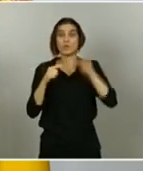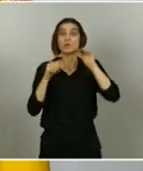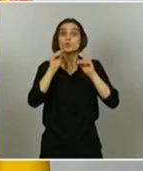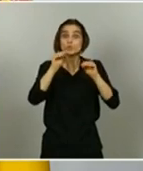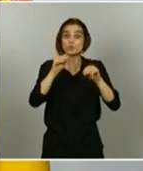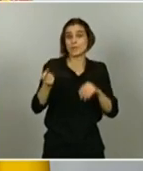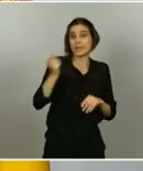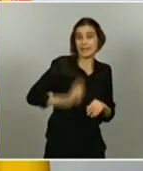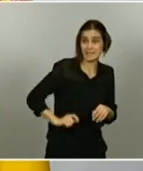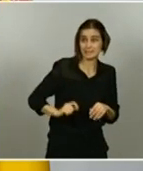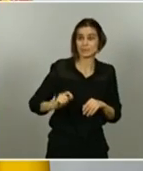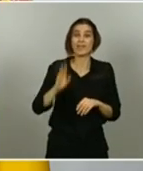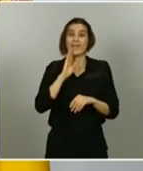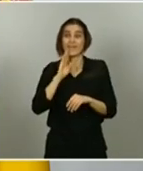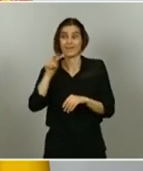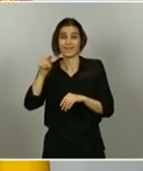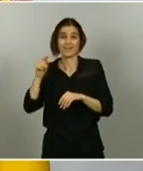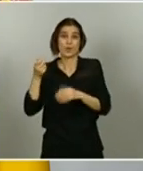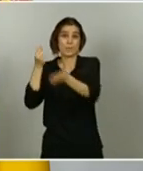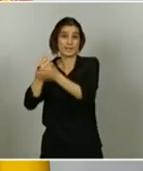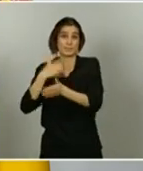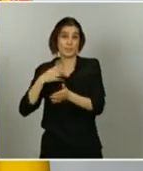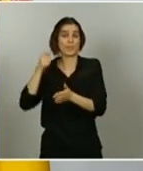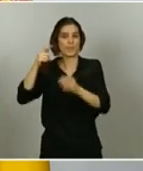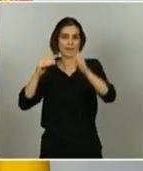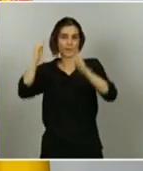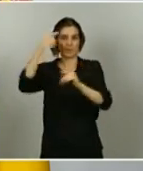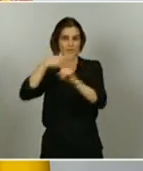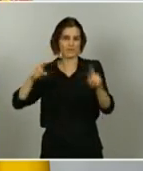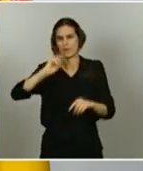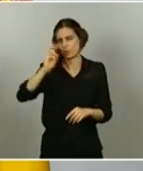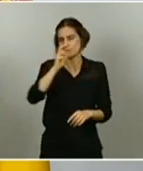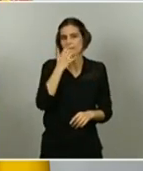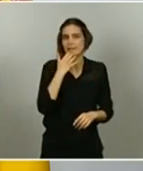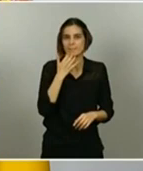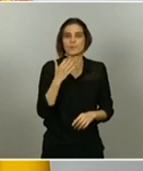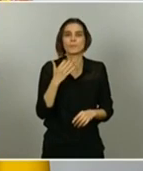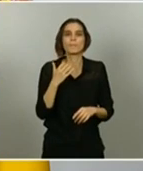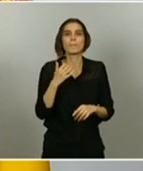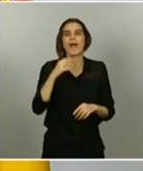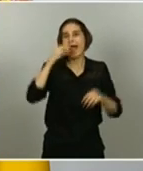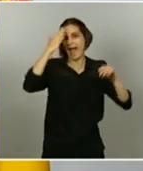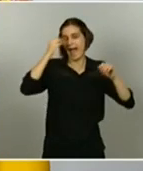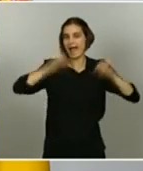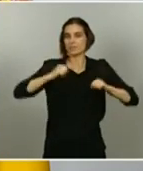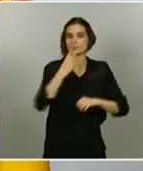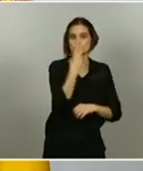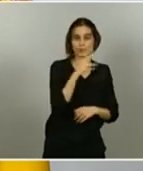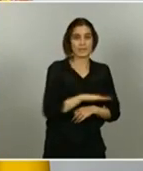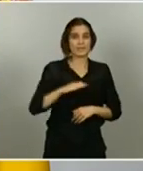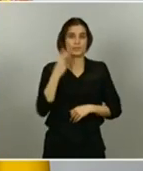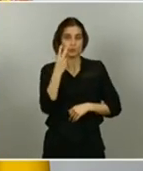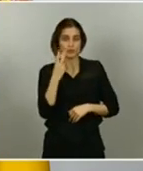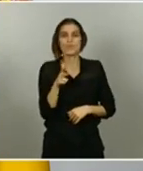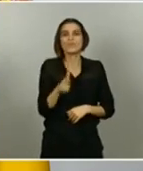otro ejemplo. Una unidad de convivencia de dos adultos y dos niños tiene derecho a una renta garantizada de 877